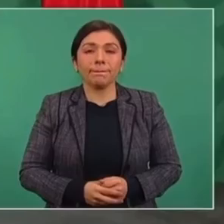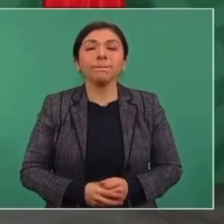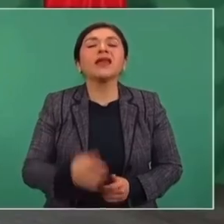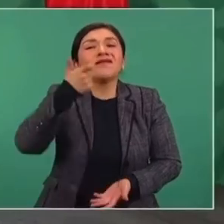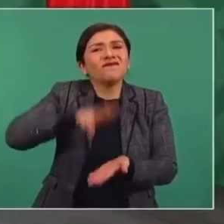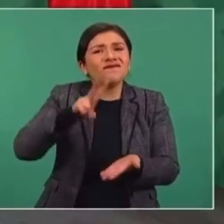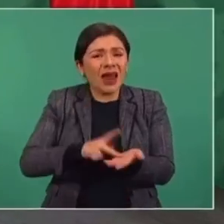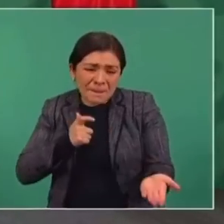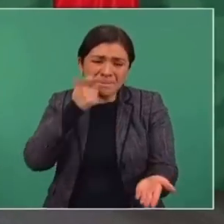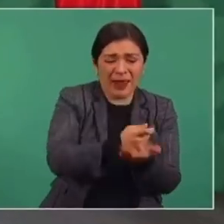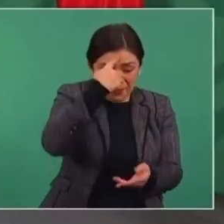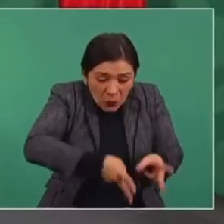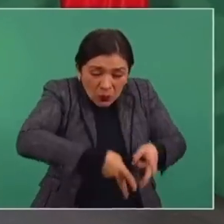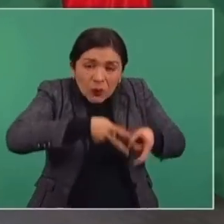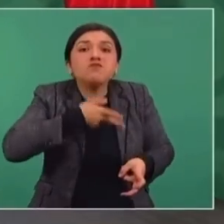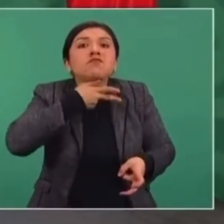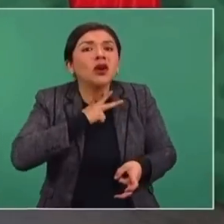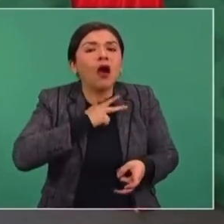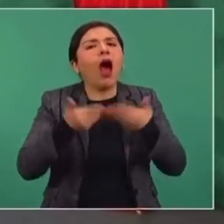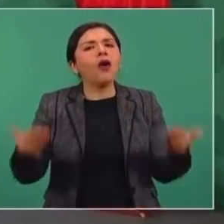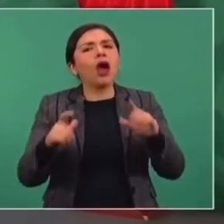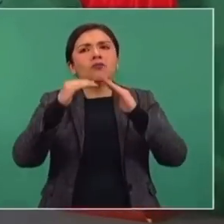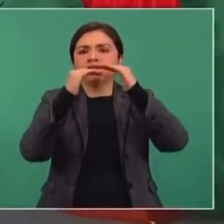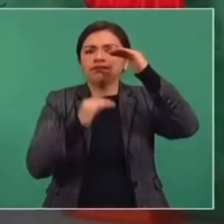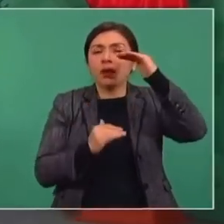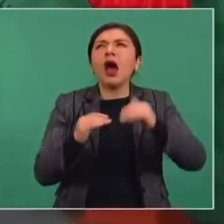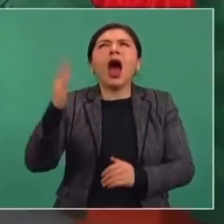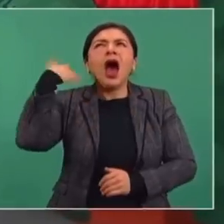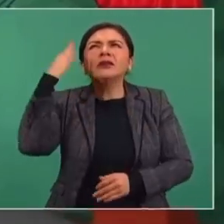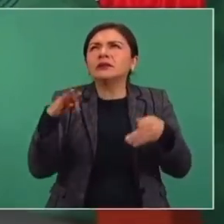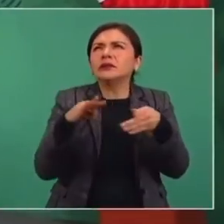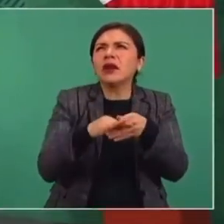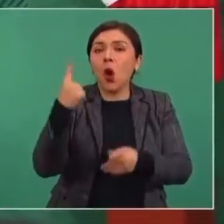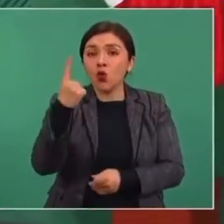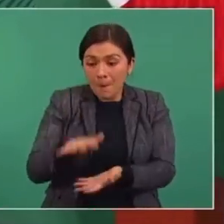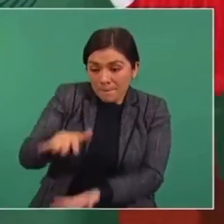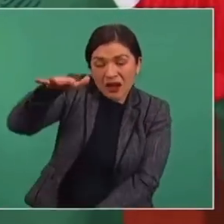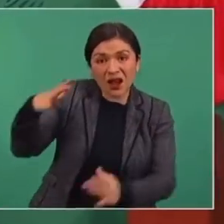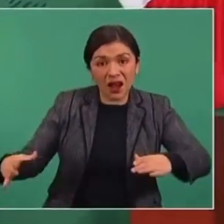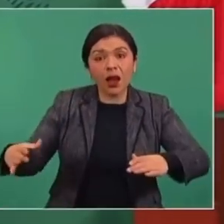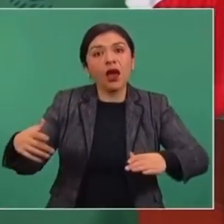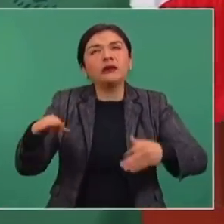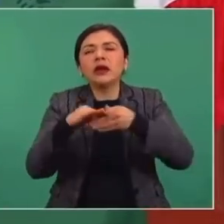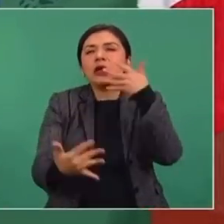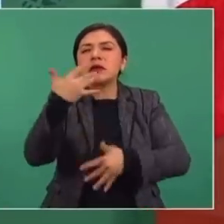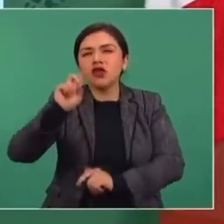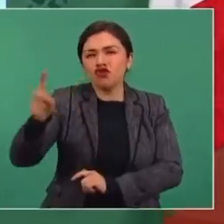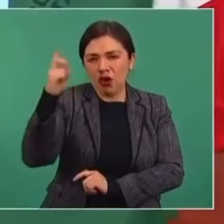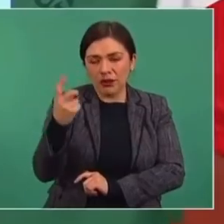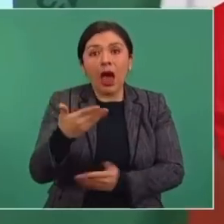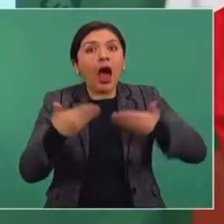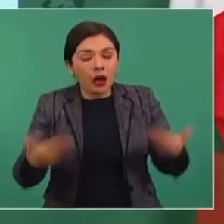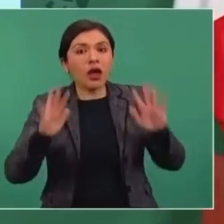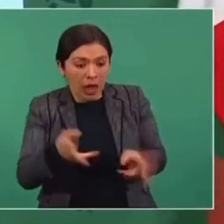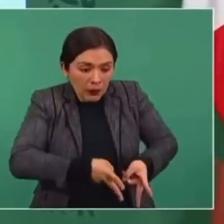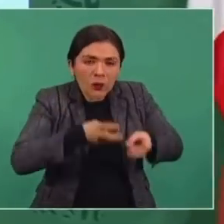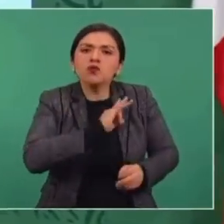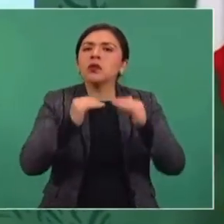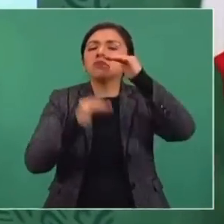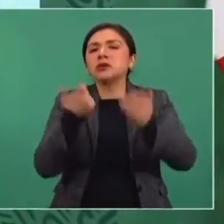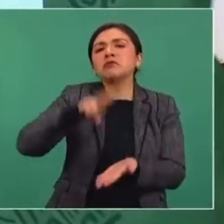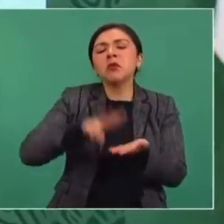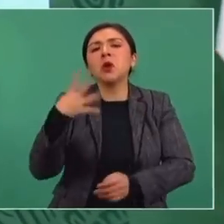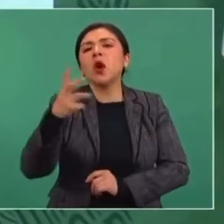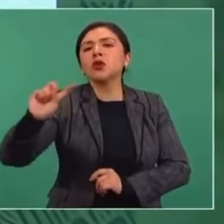el costo de extracción, que ya estaba cerca de 15 dólares por barril, ya estamos ahora extrayendo petróleo a costos de cuatro